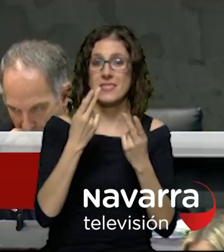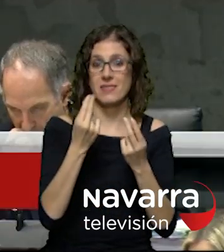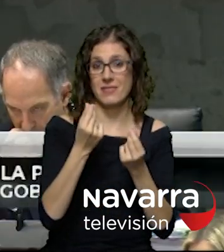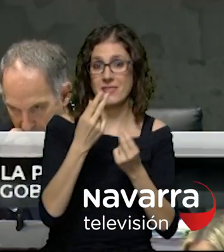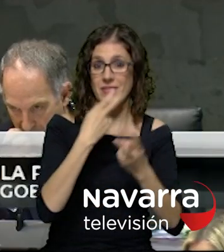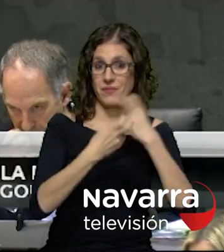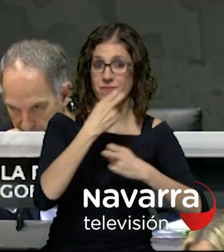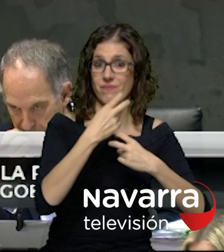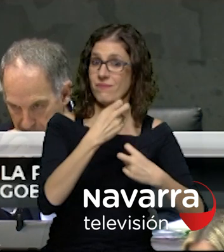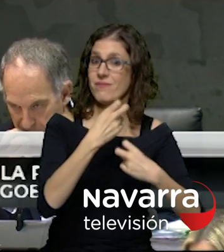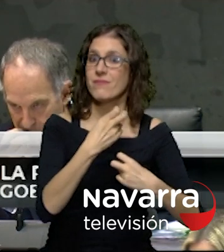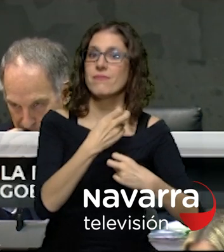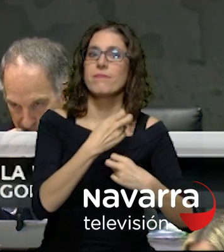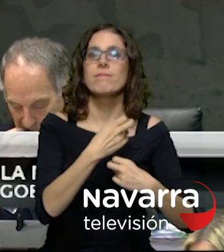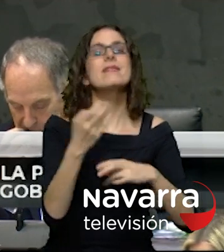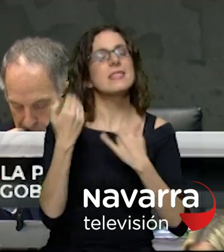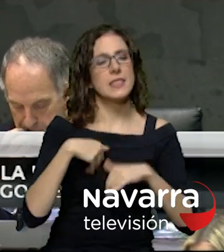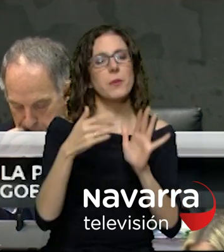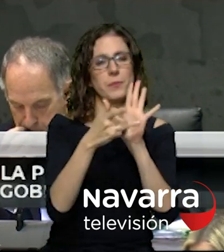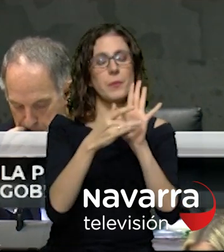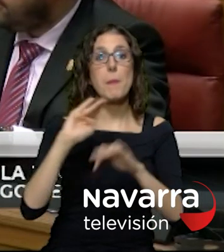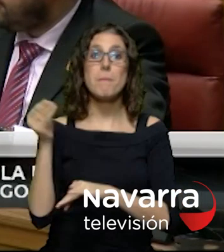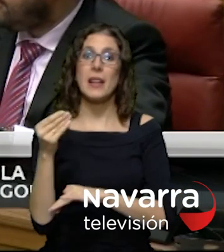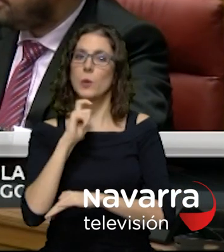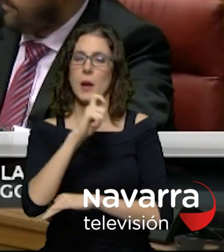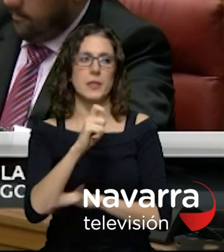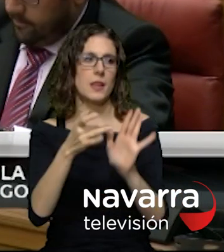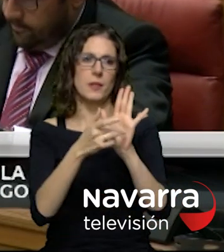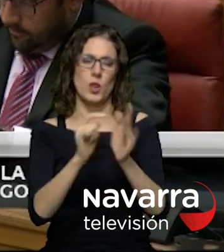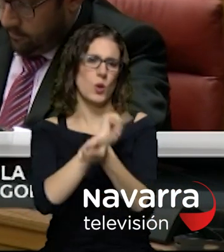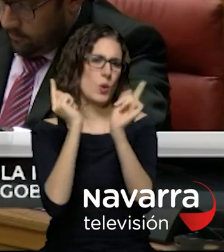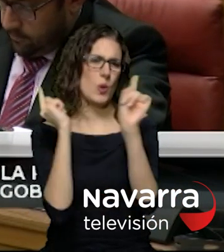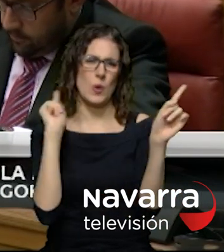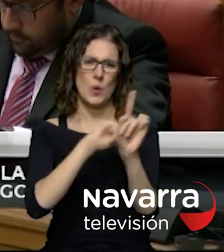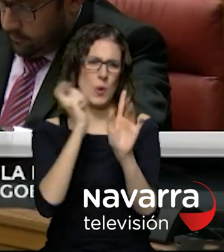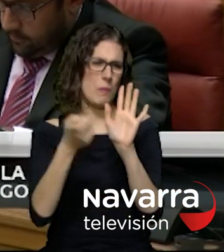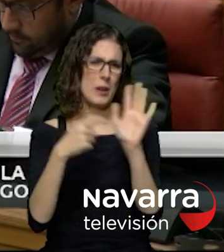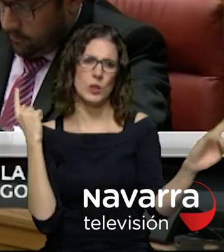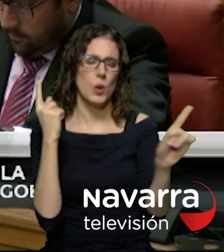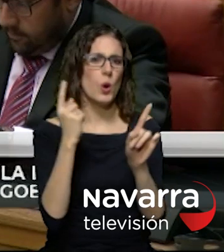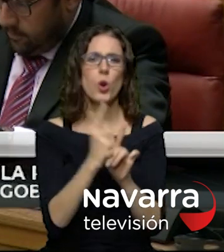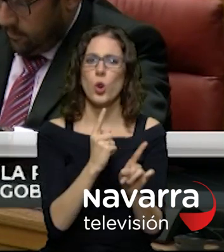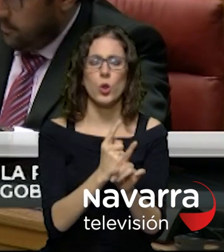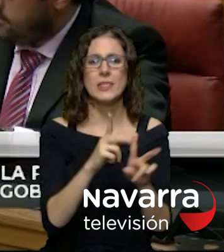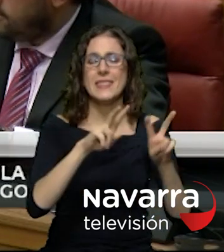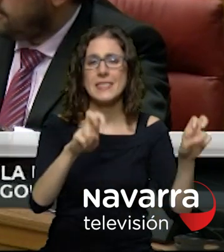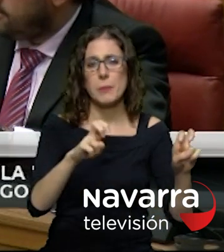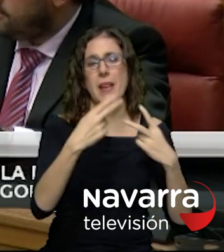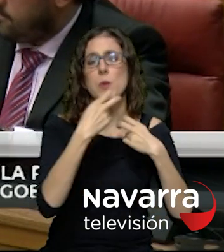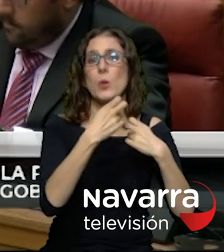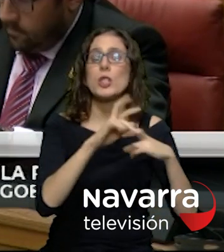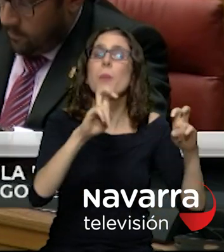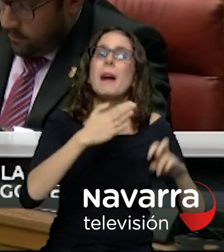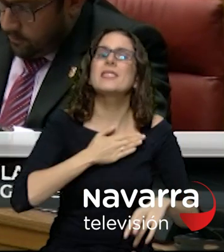primera formación en anunciar una enmienda a la totalidad al proyecto de ley que propone cambios en el impuesto sobre el patrimonio la